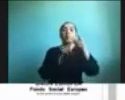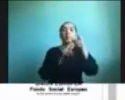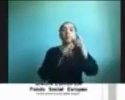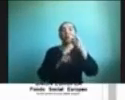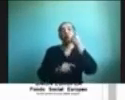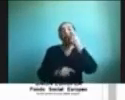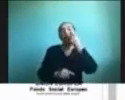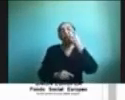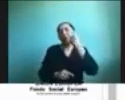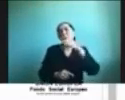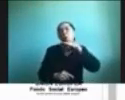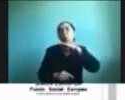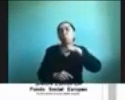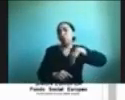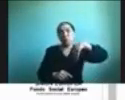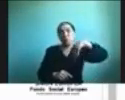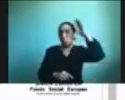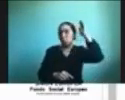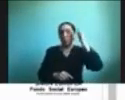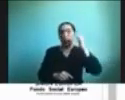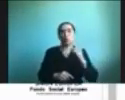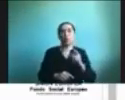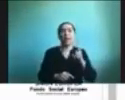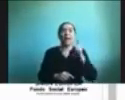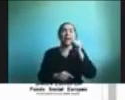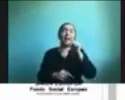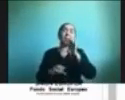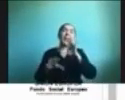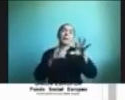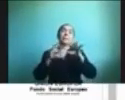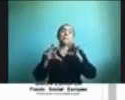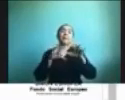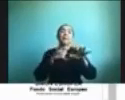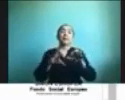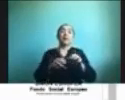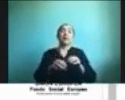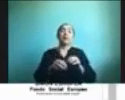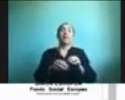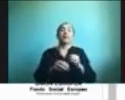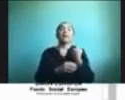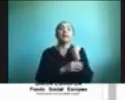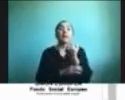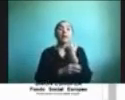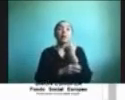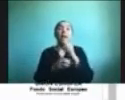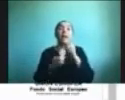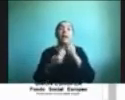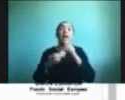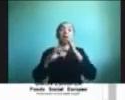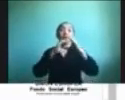pictogramas de aquí y aquí van a poder encontrar material también asociado a la comunicación aumentativa